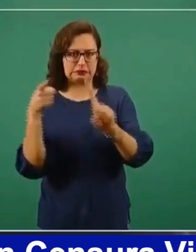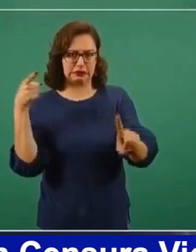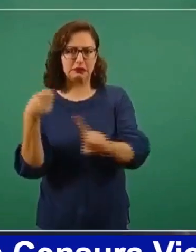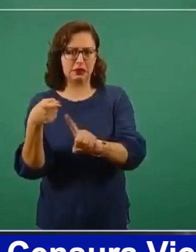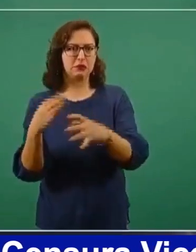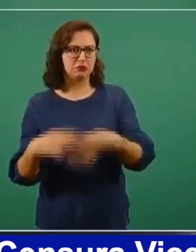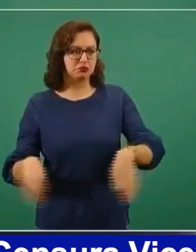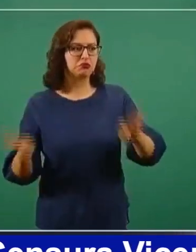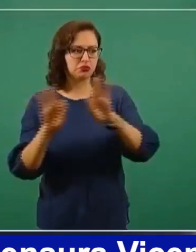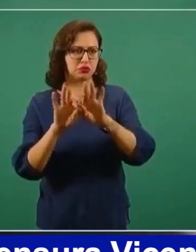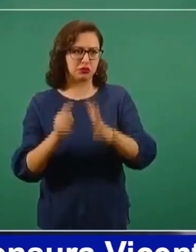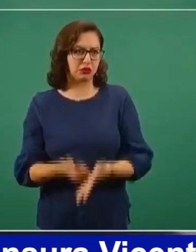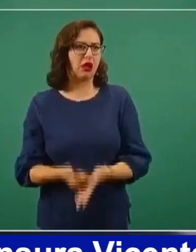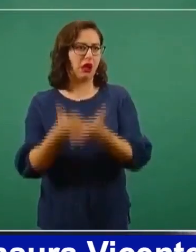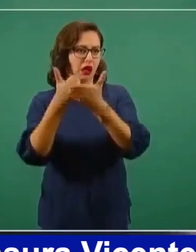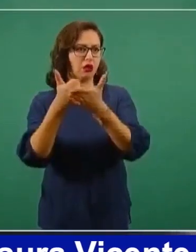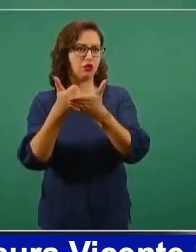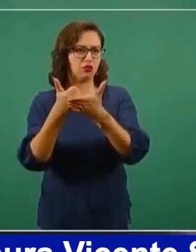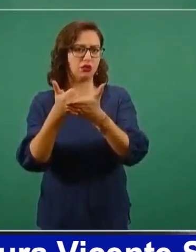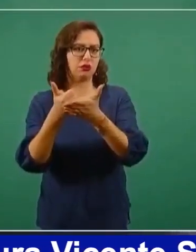que ayuda mucho